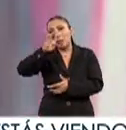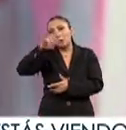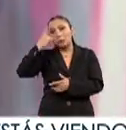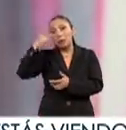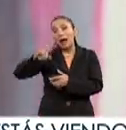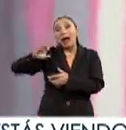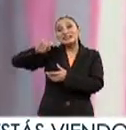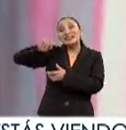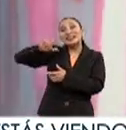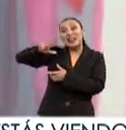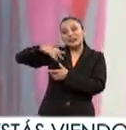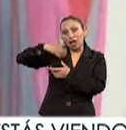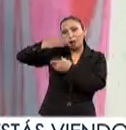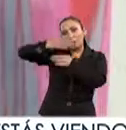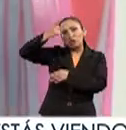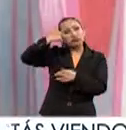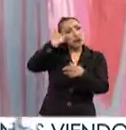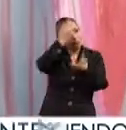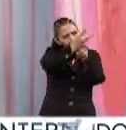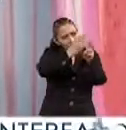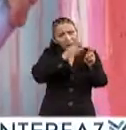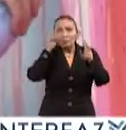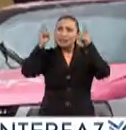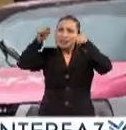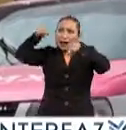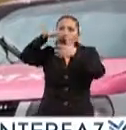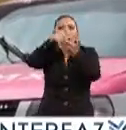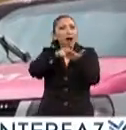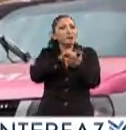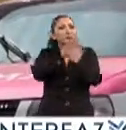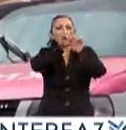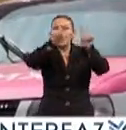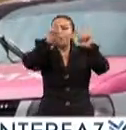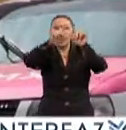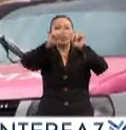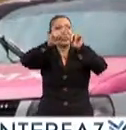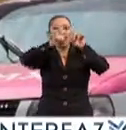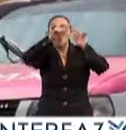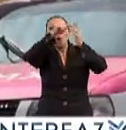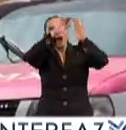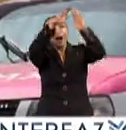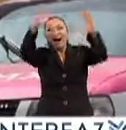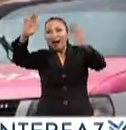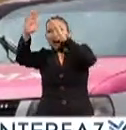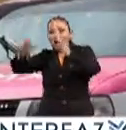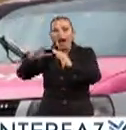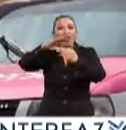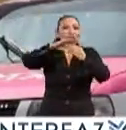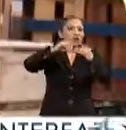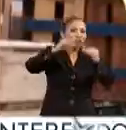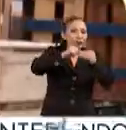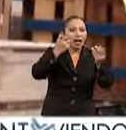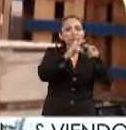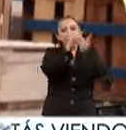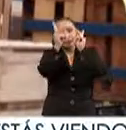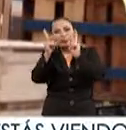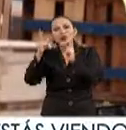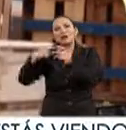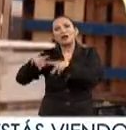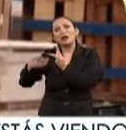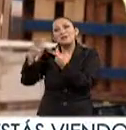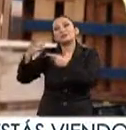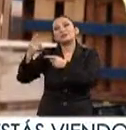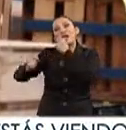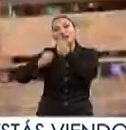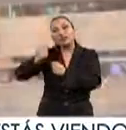central de muros los quiero invitar a que visiten la central son diferentes naves donde puedes encontrar frutas y legumbres de abarrotes de